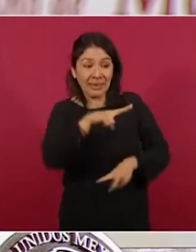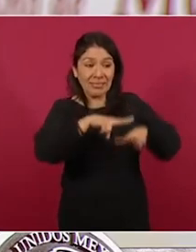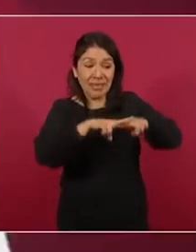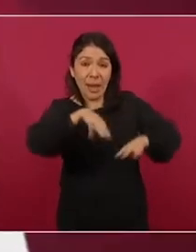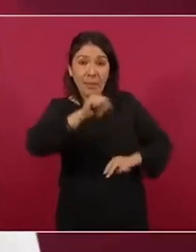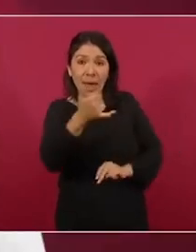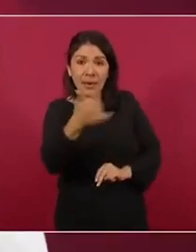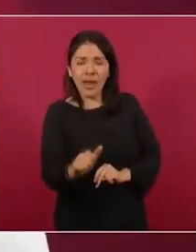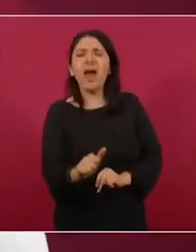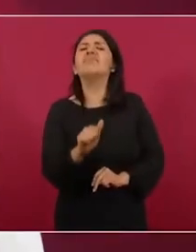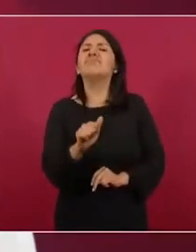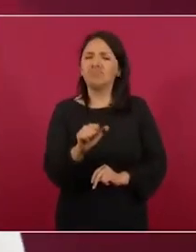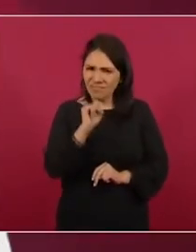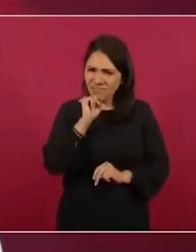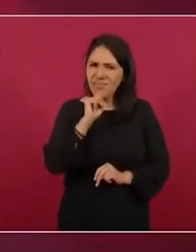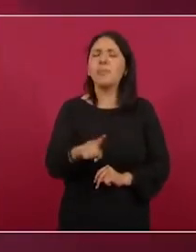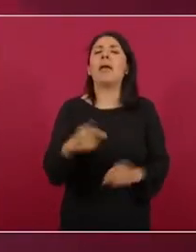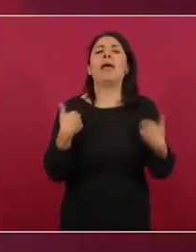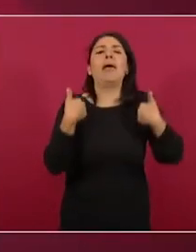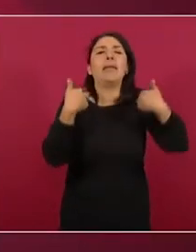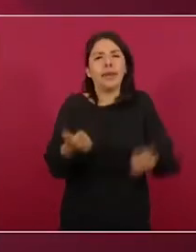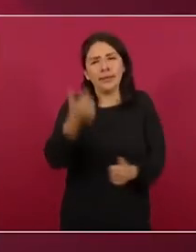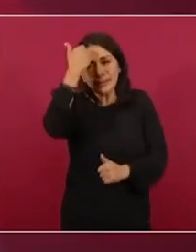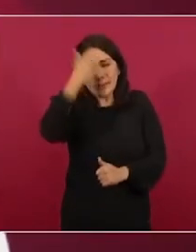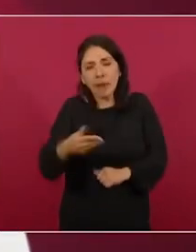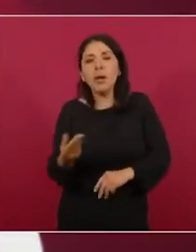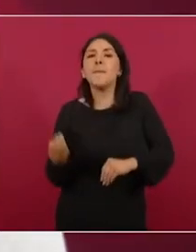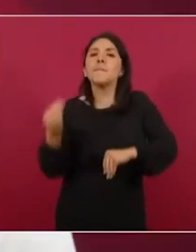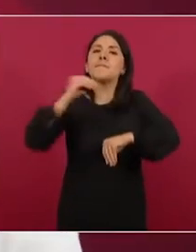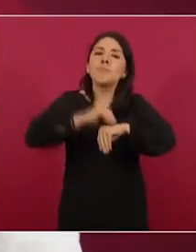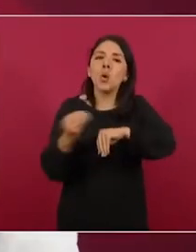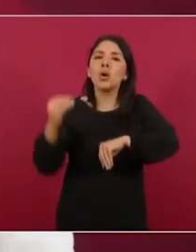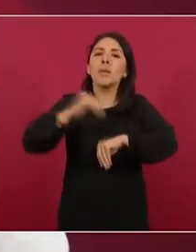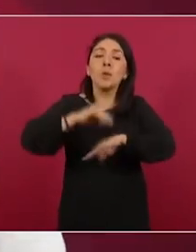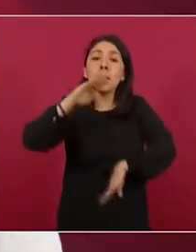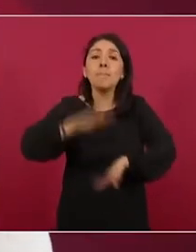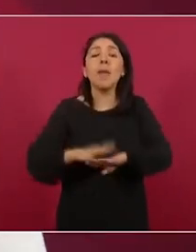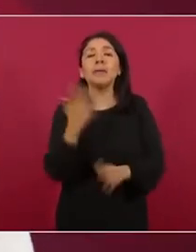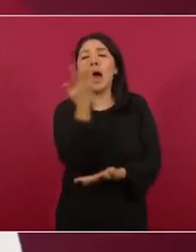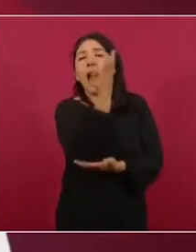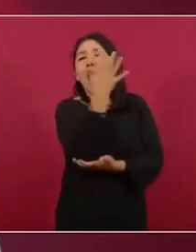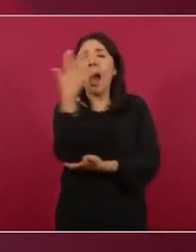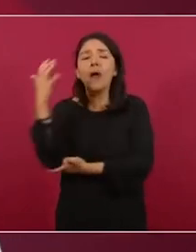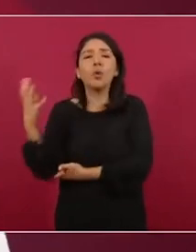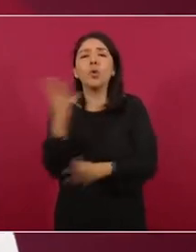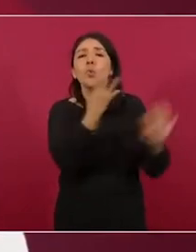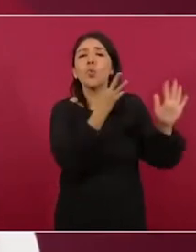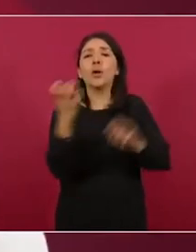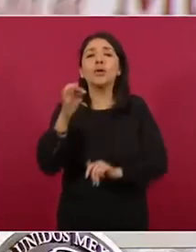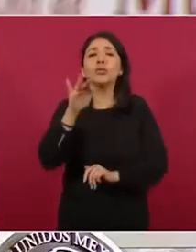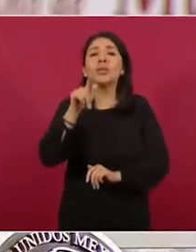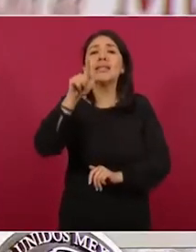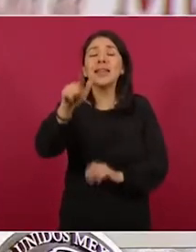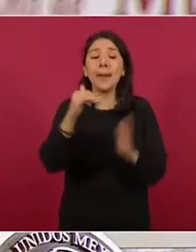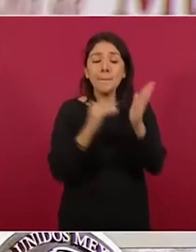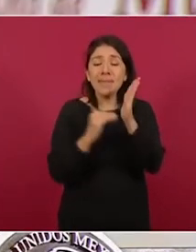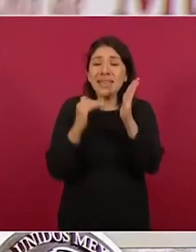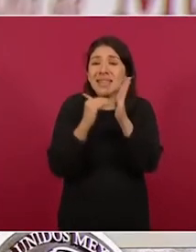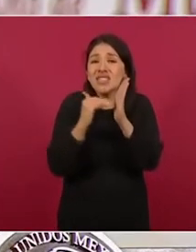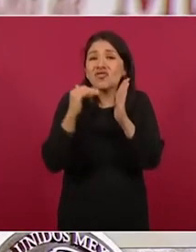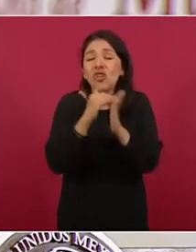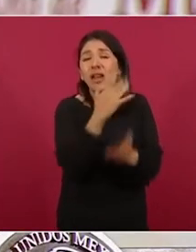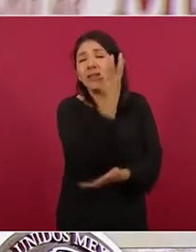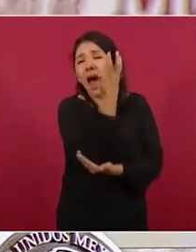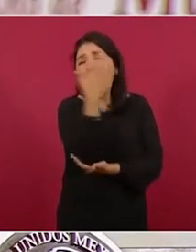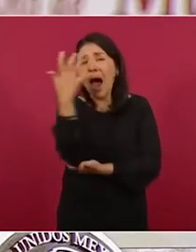también contempla la reforestación de cuatrocientos cincuenta y siete millones de